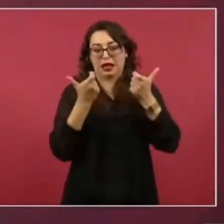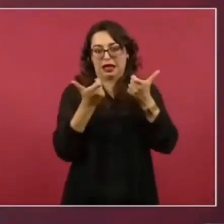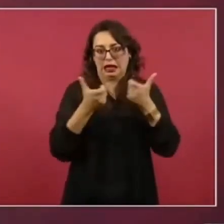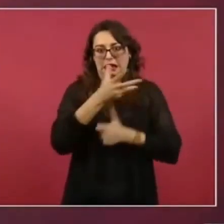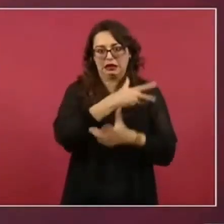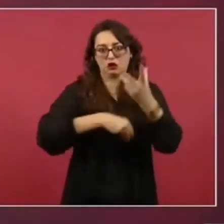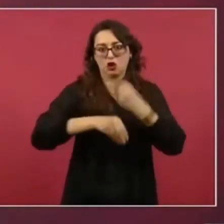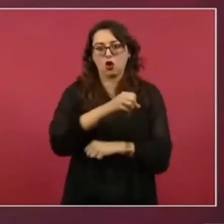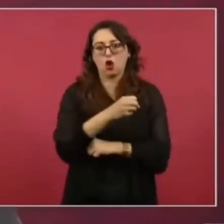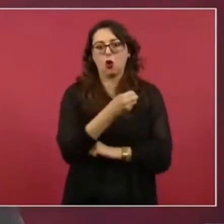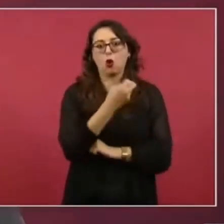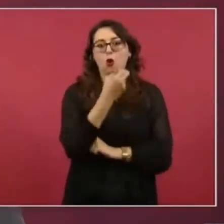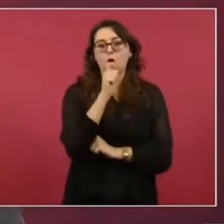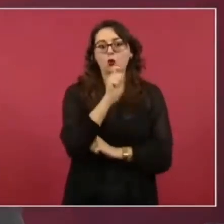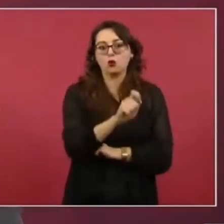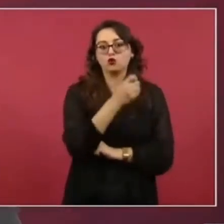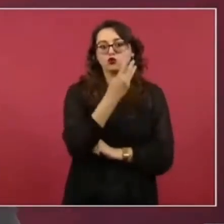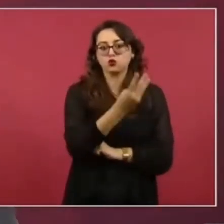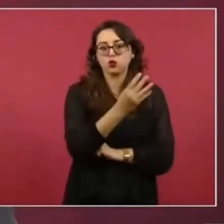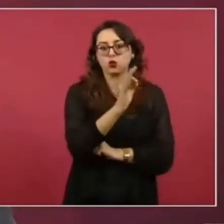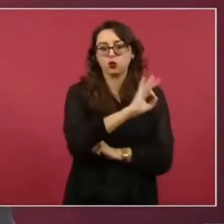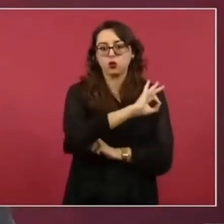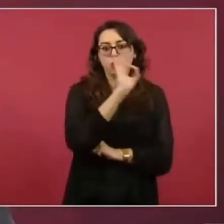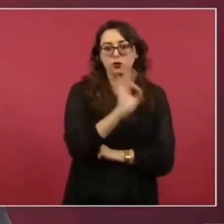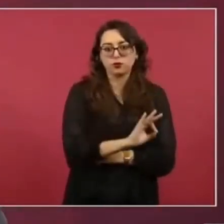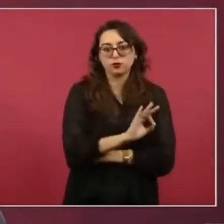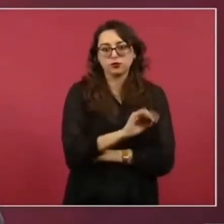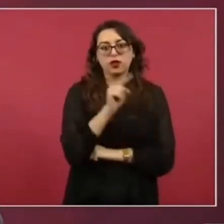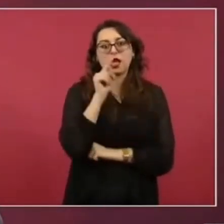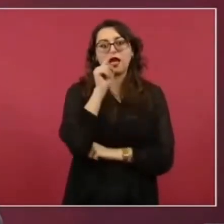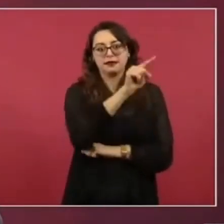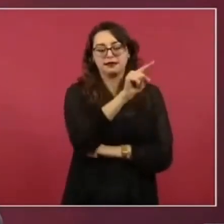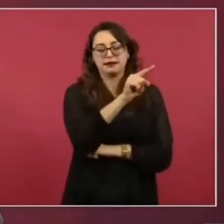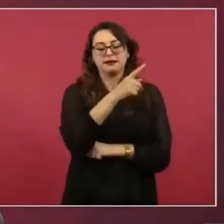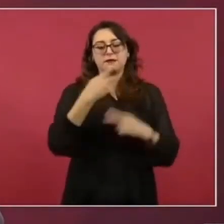Tuvieron 245.080 personas nacidas en Estados Unidos.